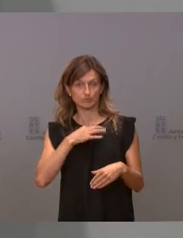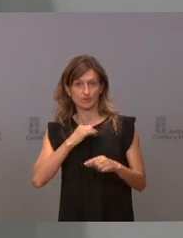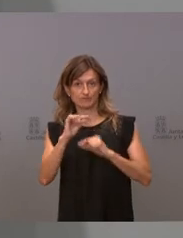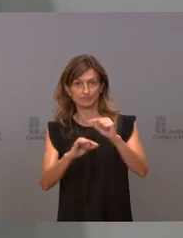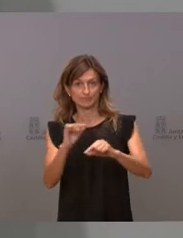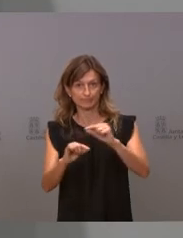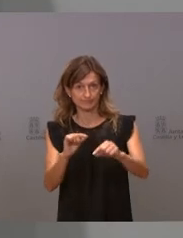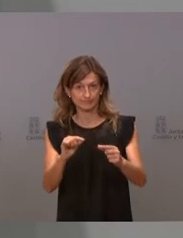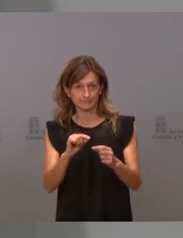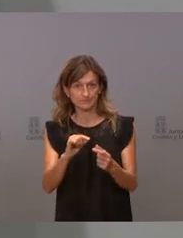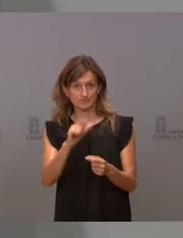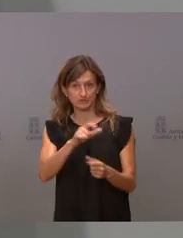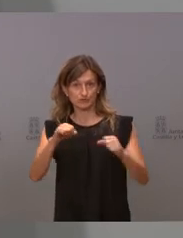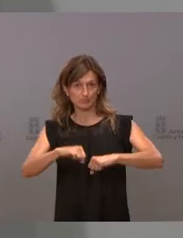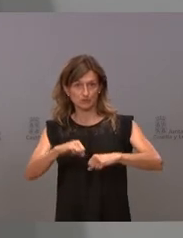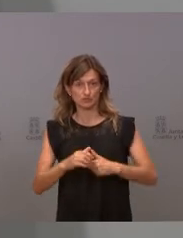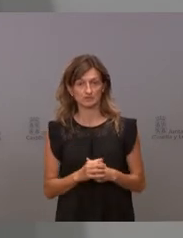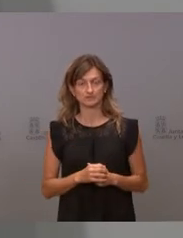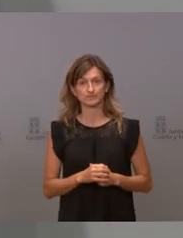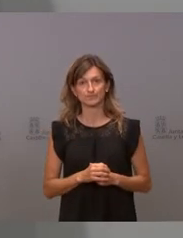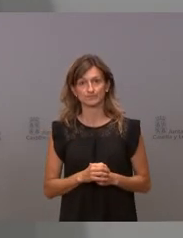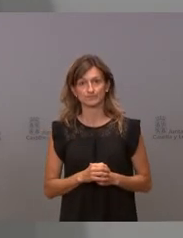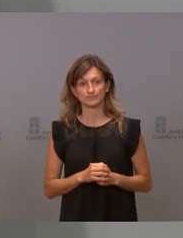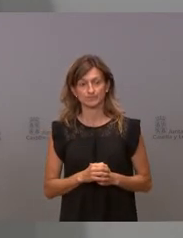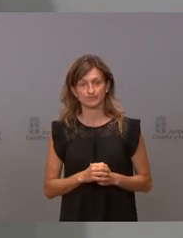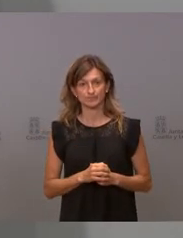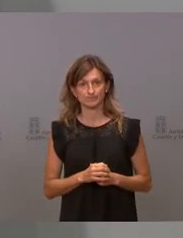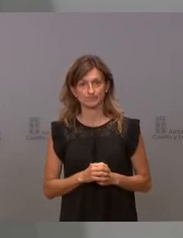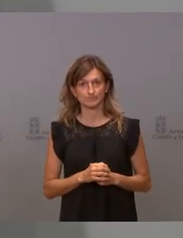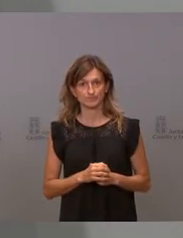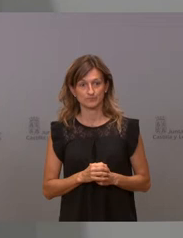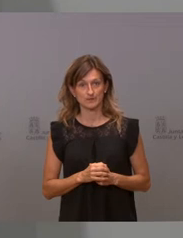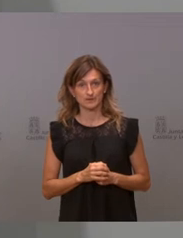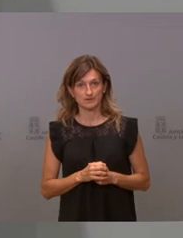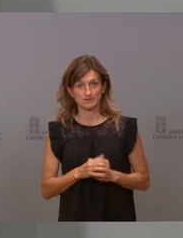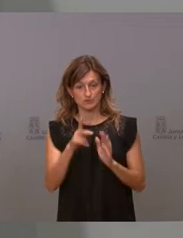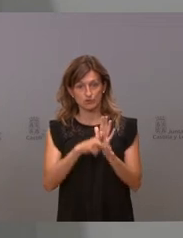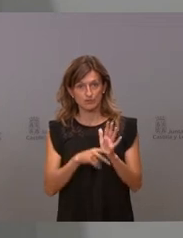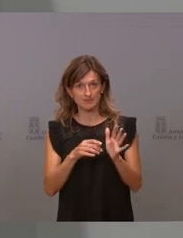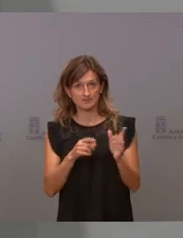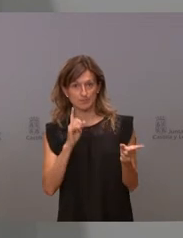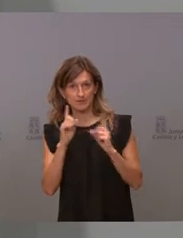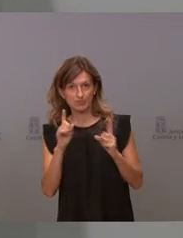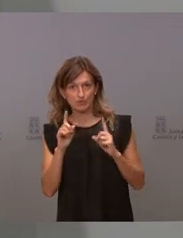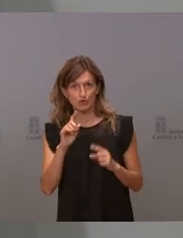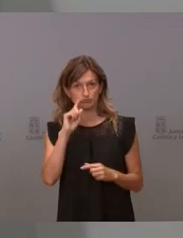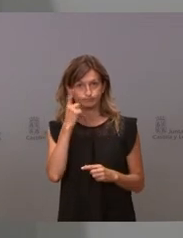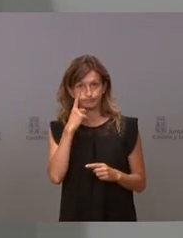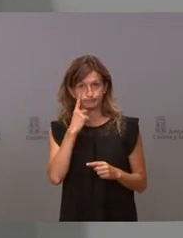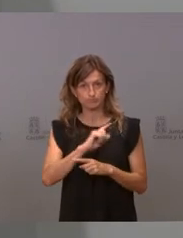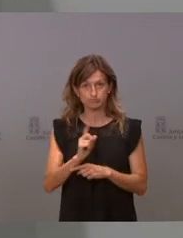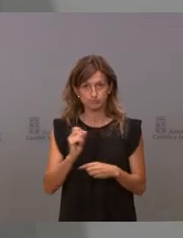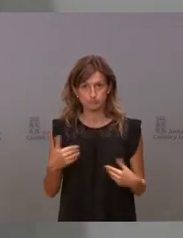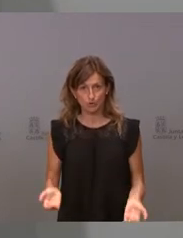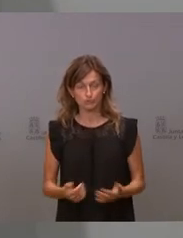nuestros mayores. Es posible hacer medidas de prevención, de detección precoz, de muchas otras